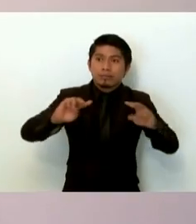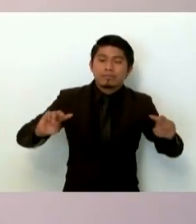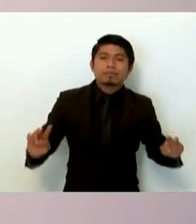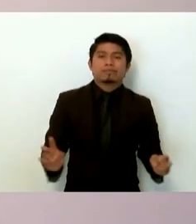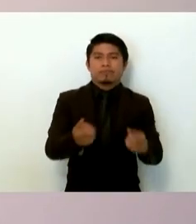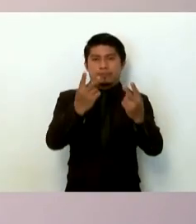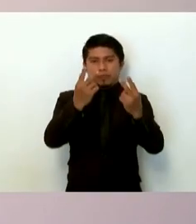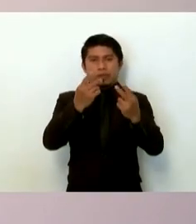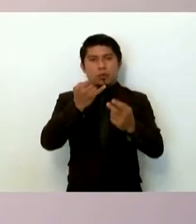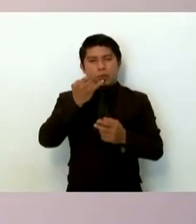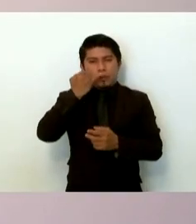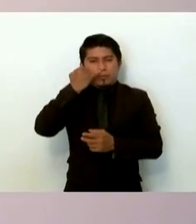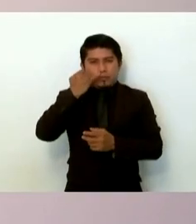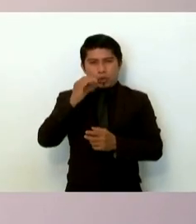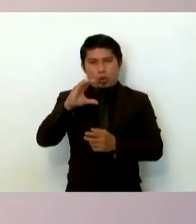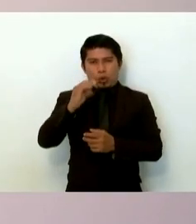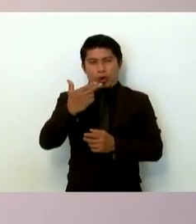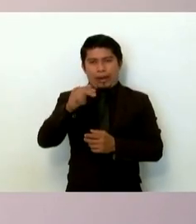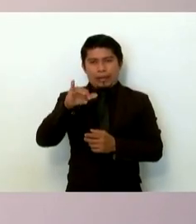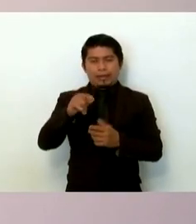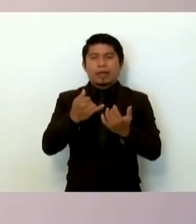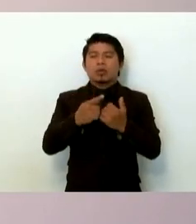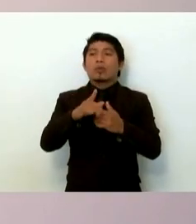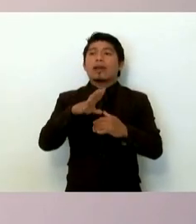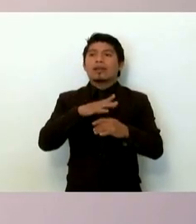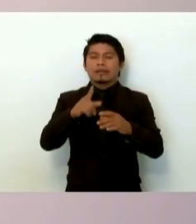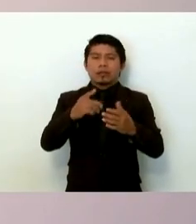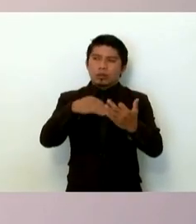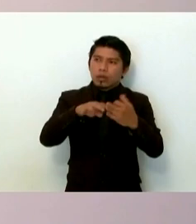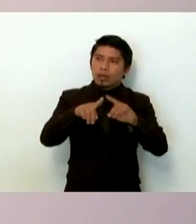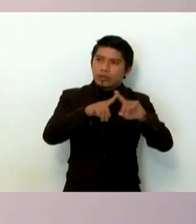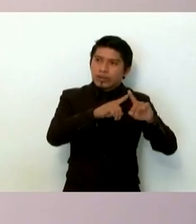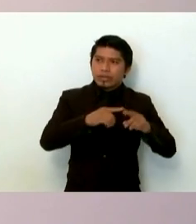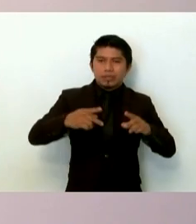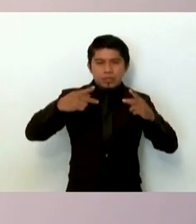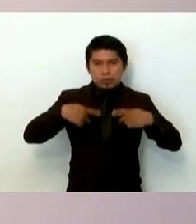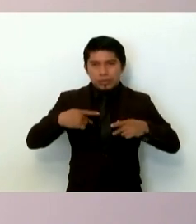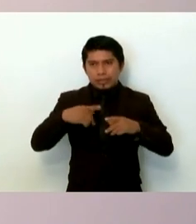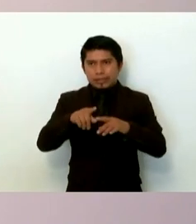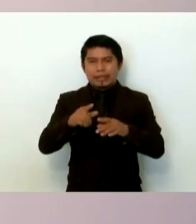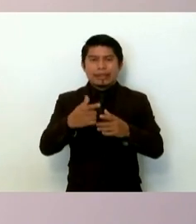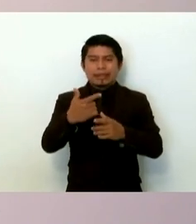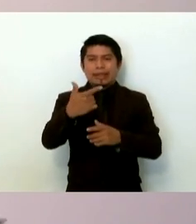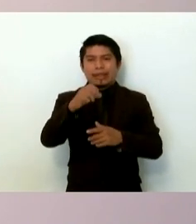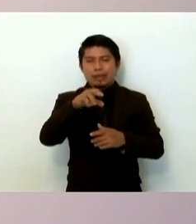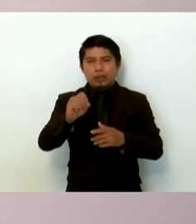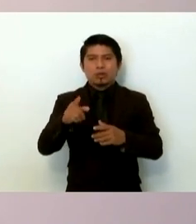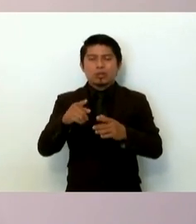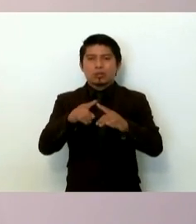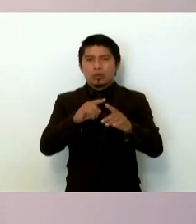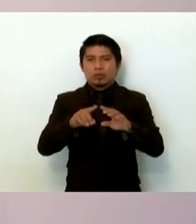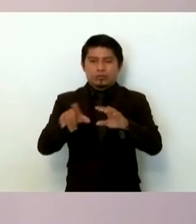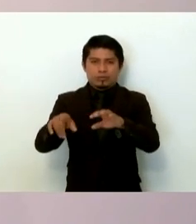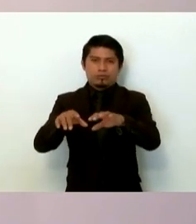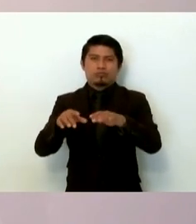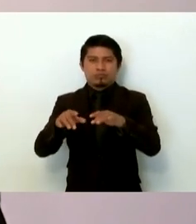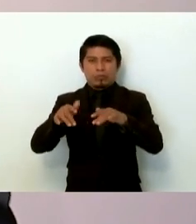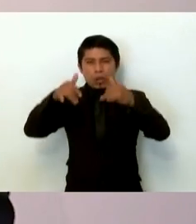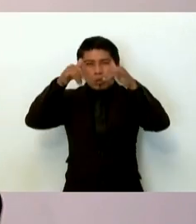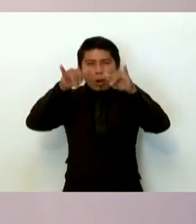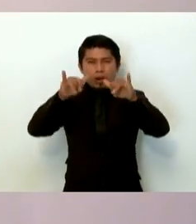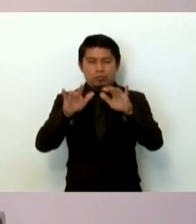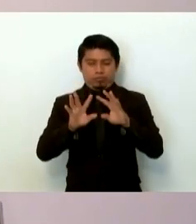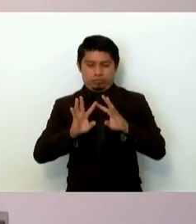Tepecuacuilco se encargaban de dar protección y escolta a los integrantes de Guerreros Unidos en las ferias y jaripeos de cada municipio.